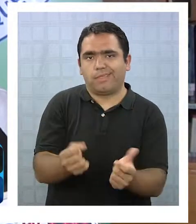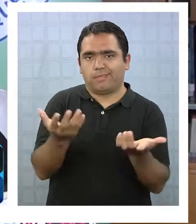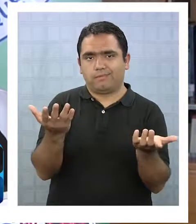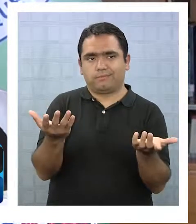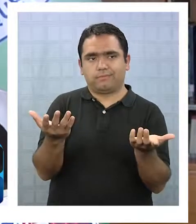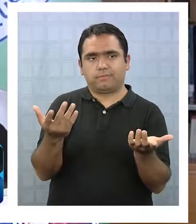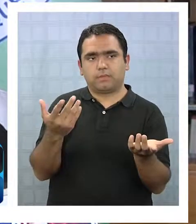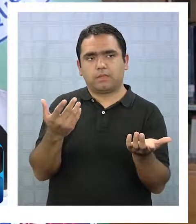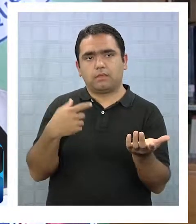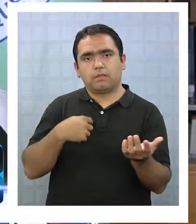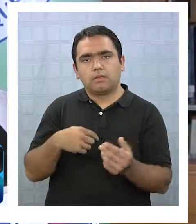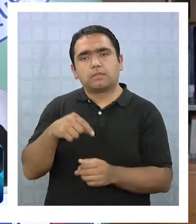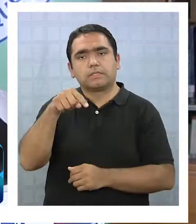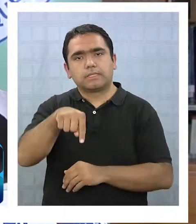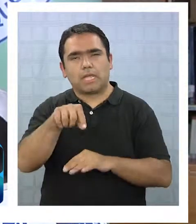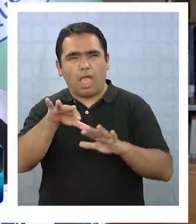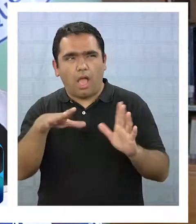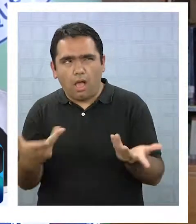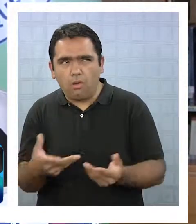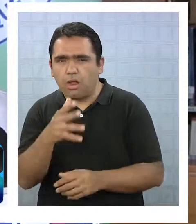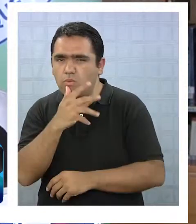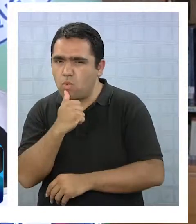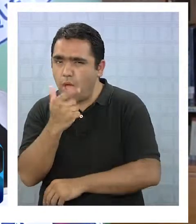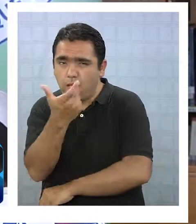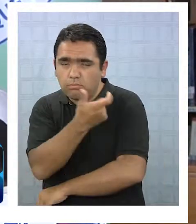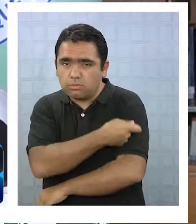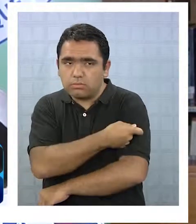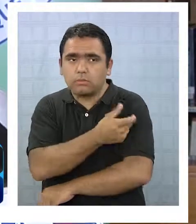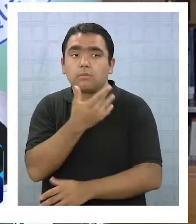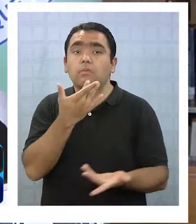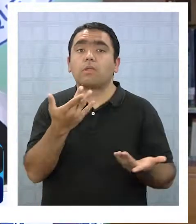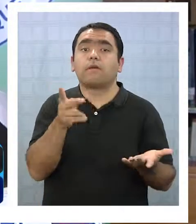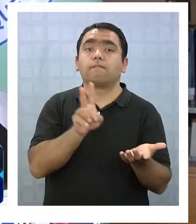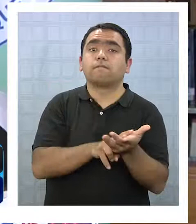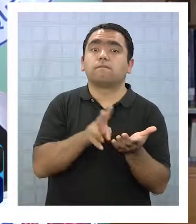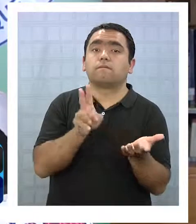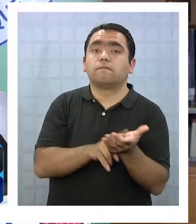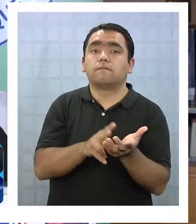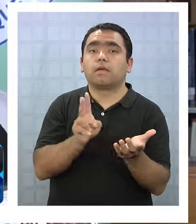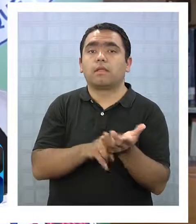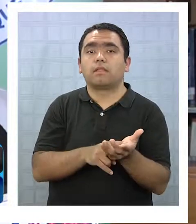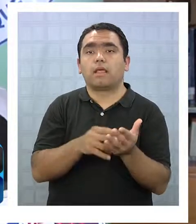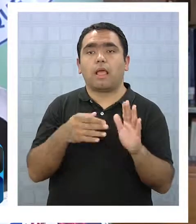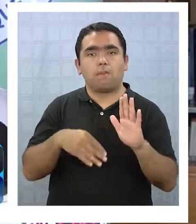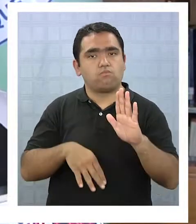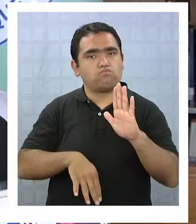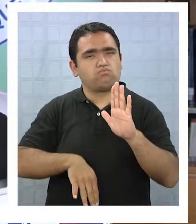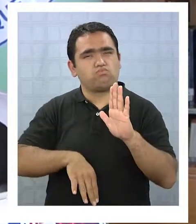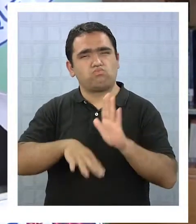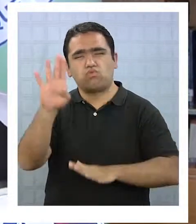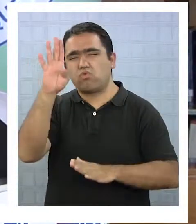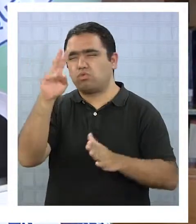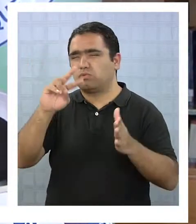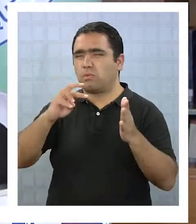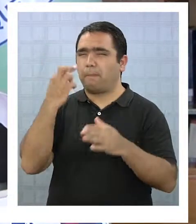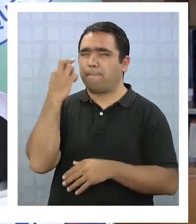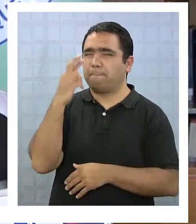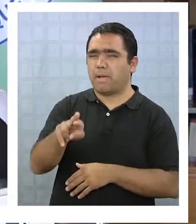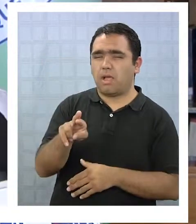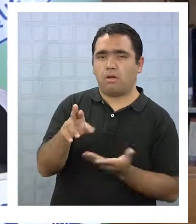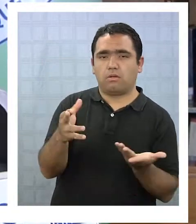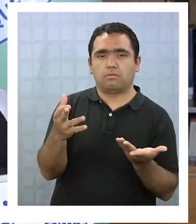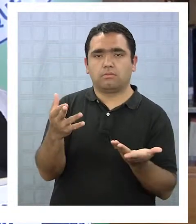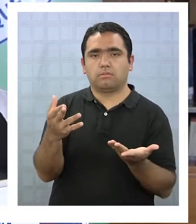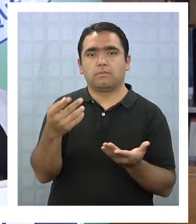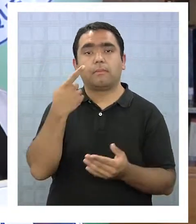administrada, digamos, en estos momentos, sería porque realmente los riesgos son mucho mayores que los beneficios. Así es que